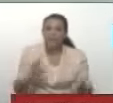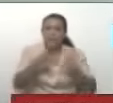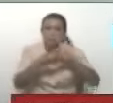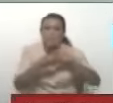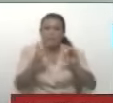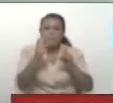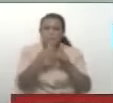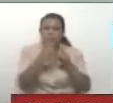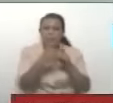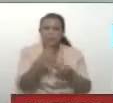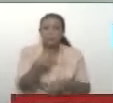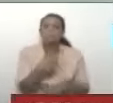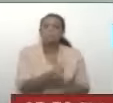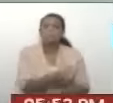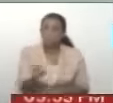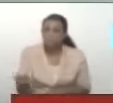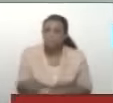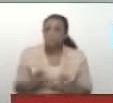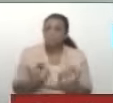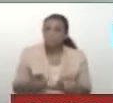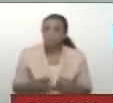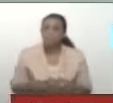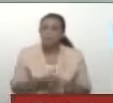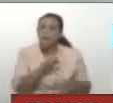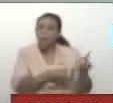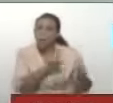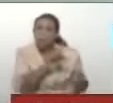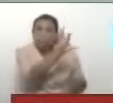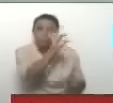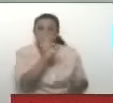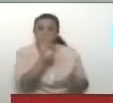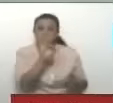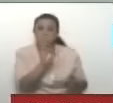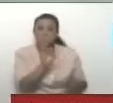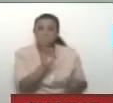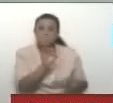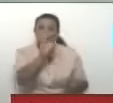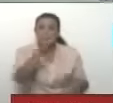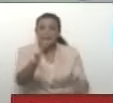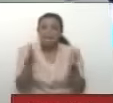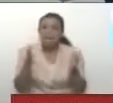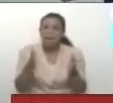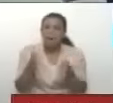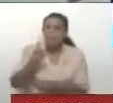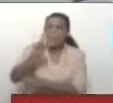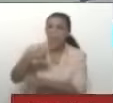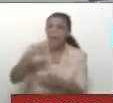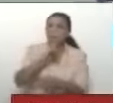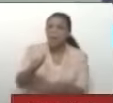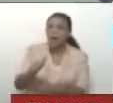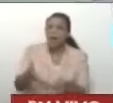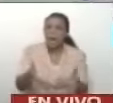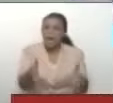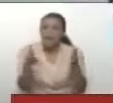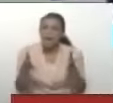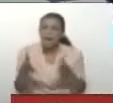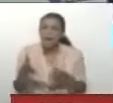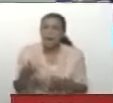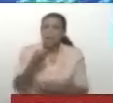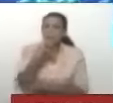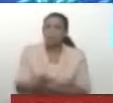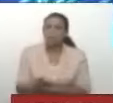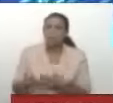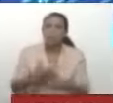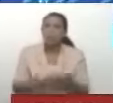Press y la Voz de América, quienes tomaron la expresión de ganar por las buenas o por las malas, pero sustrayendo, sacándola del